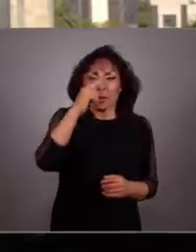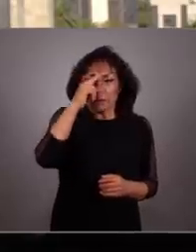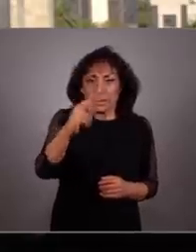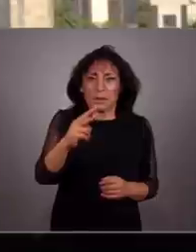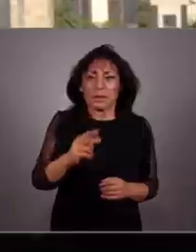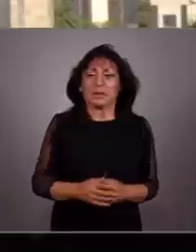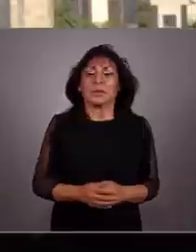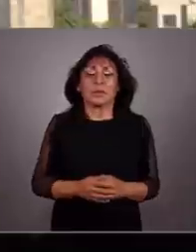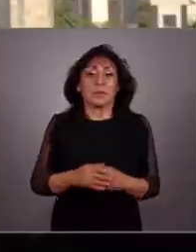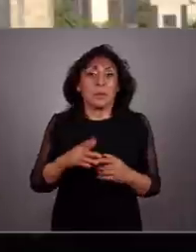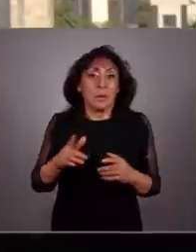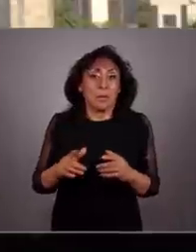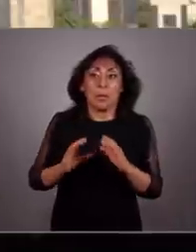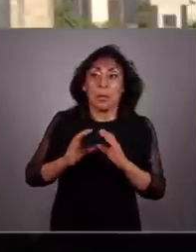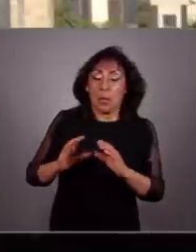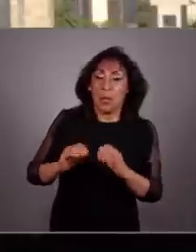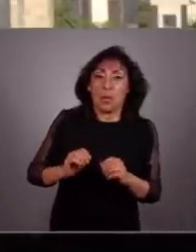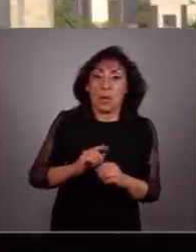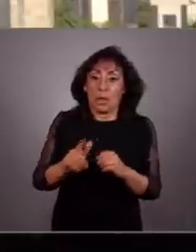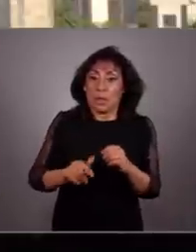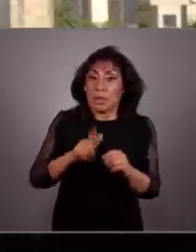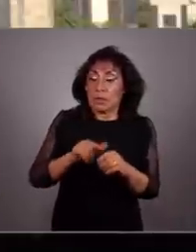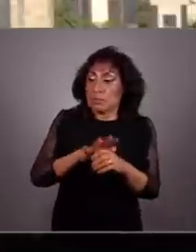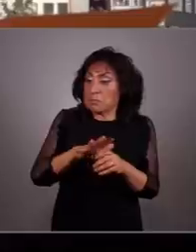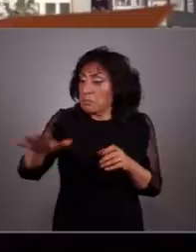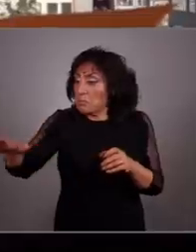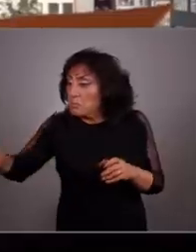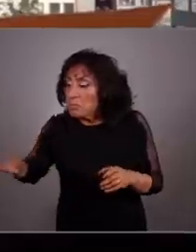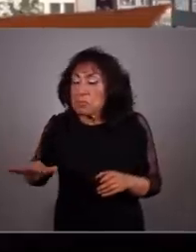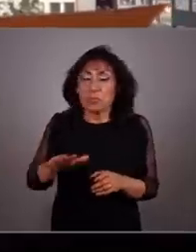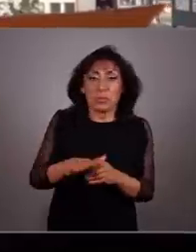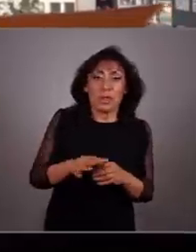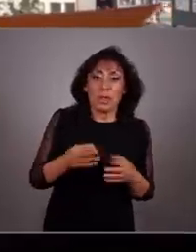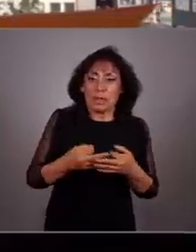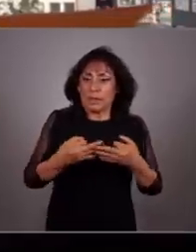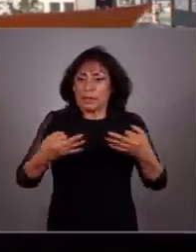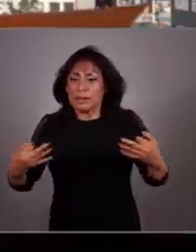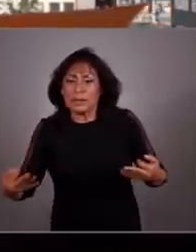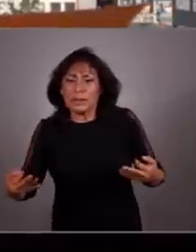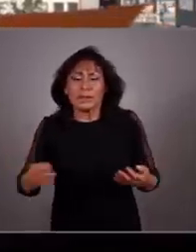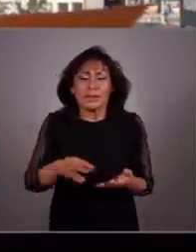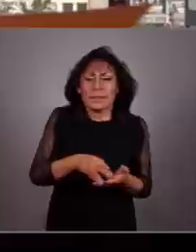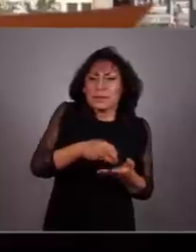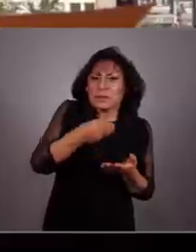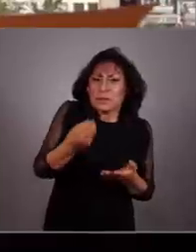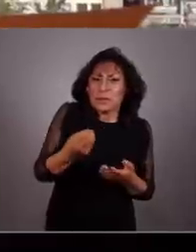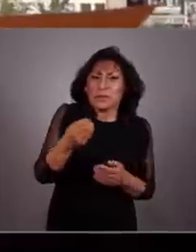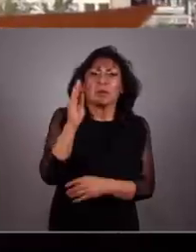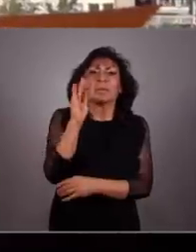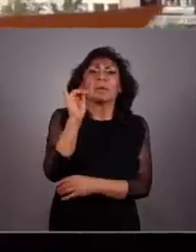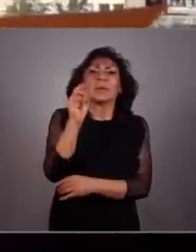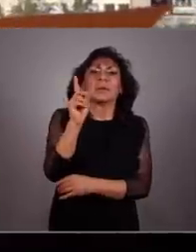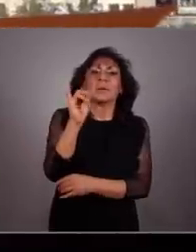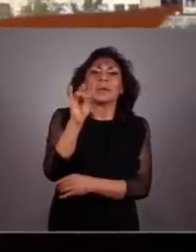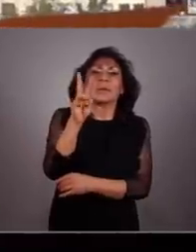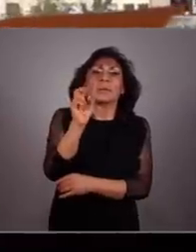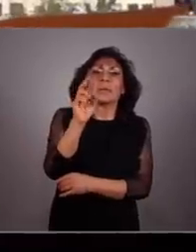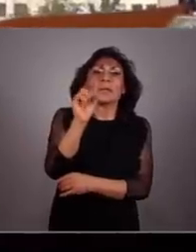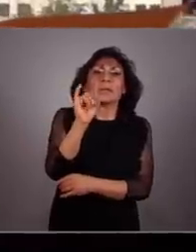será ambientalista o seguirá condenado al pasado. La tierra, nuestros recursos naturales, la